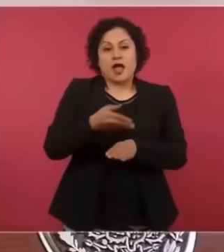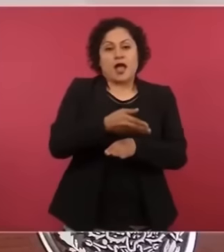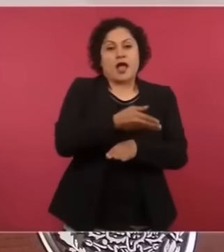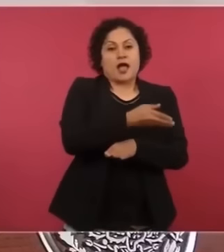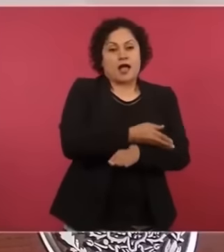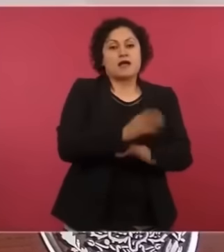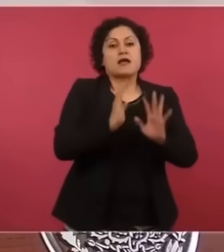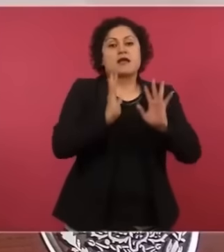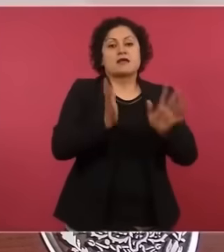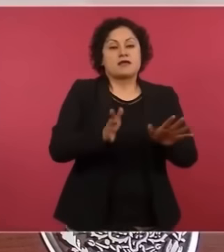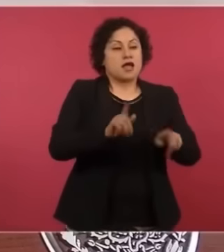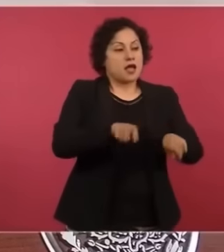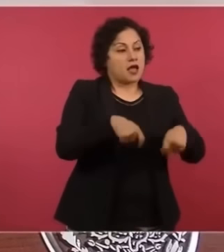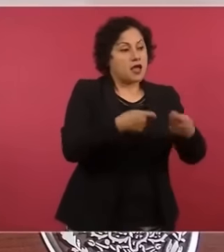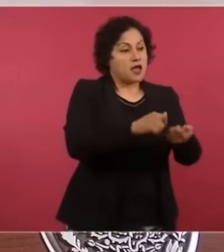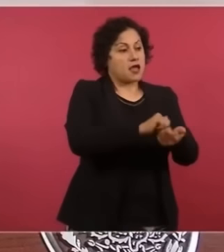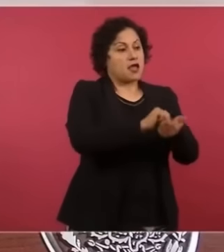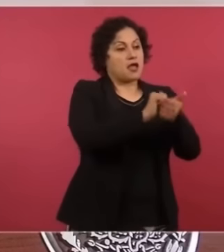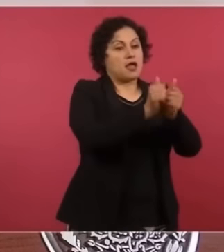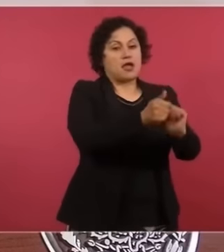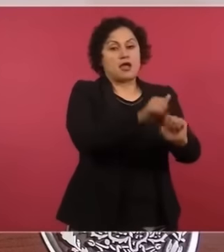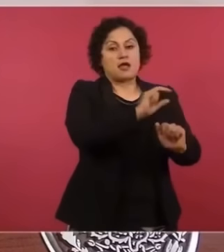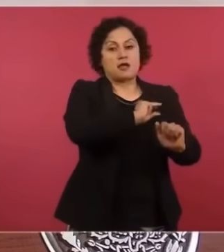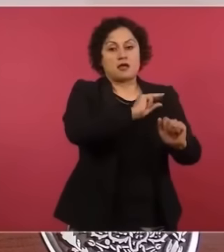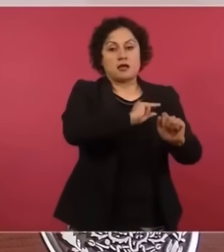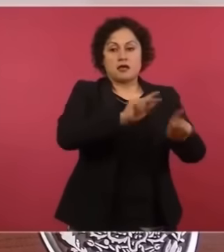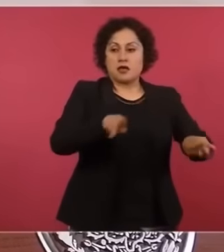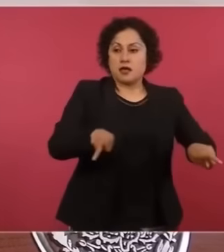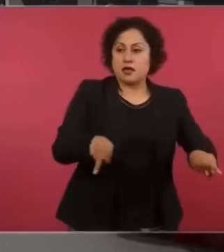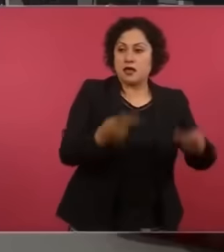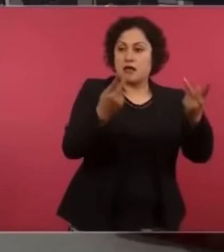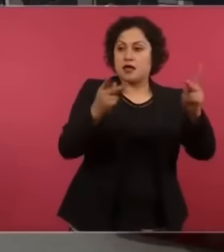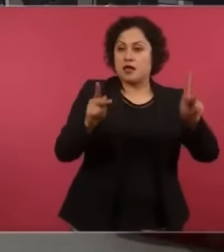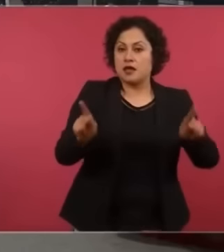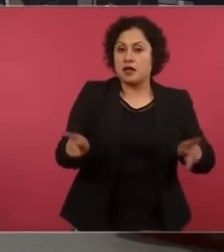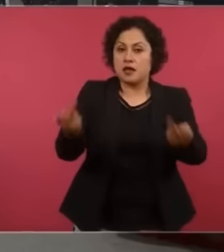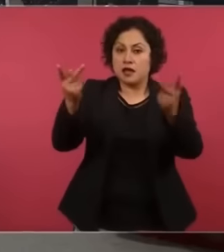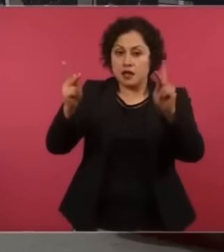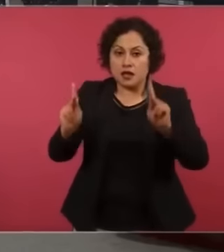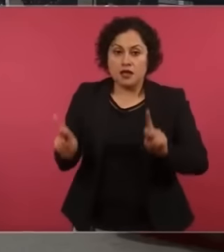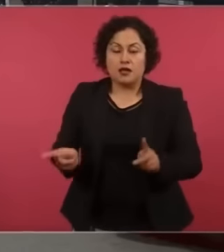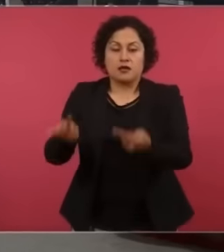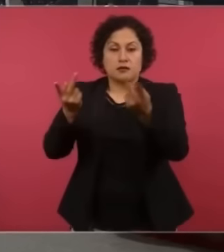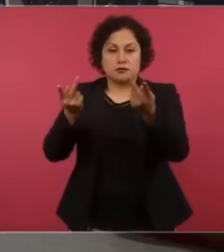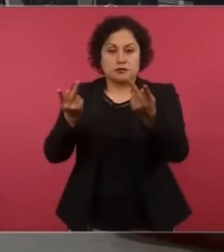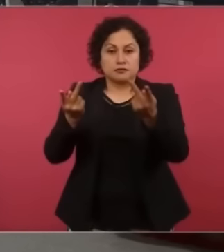bienes, pues era